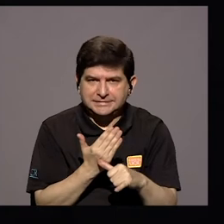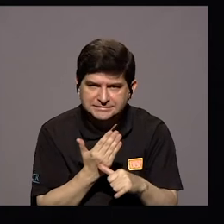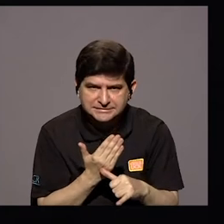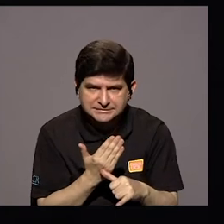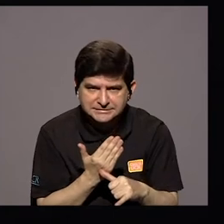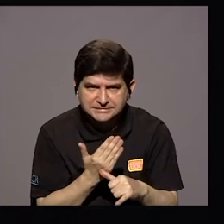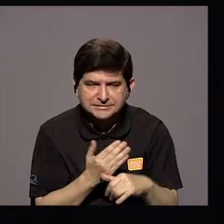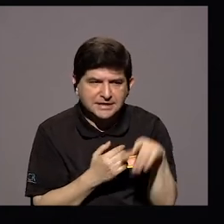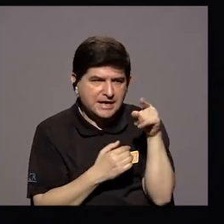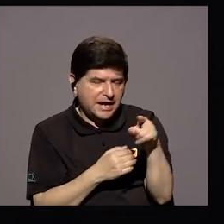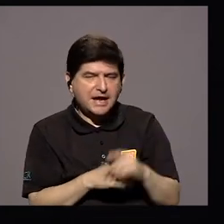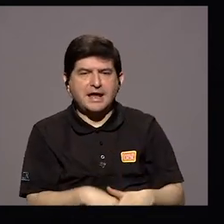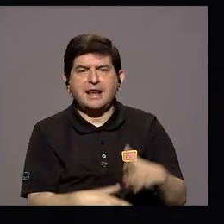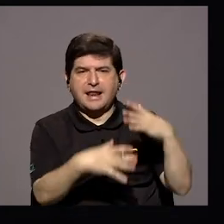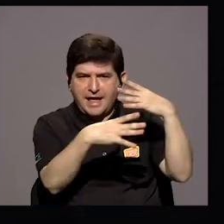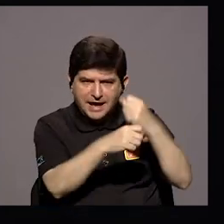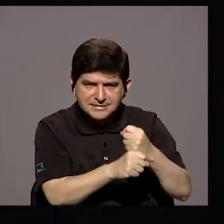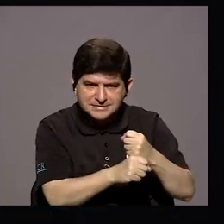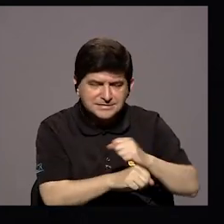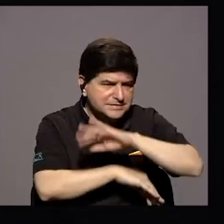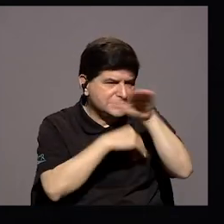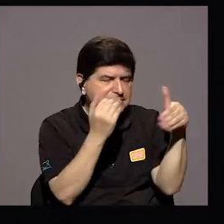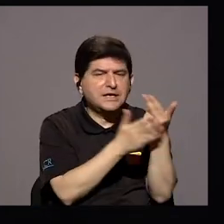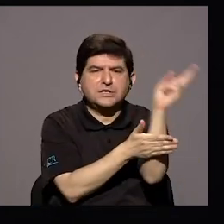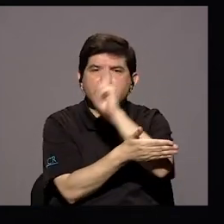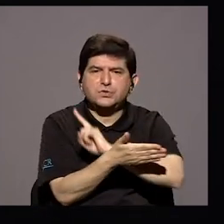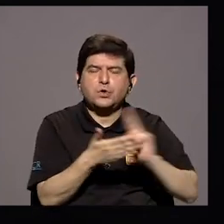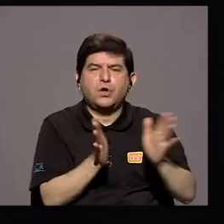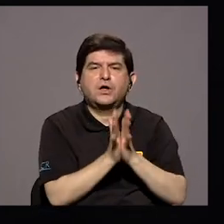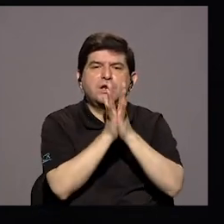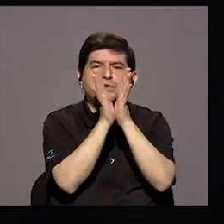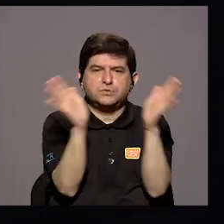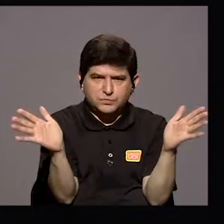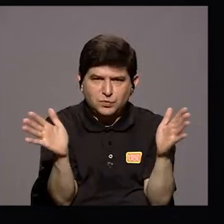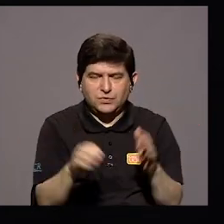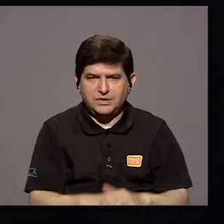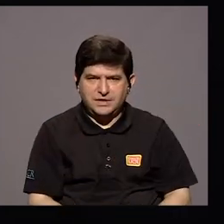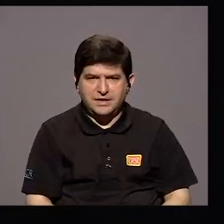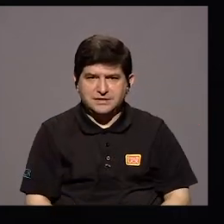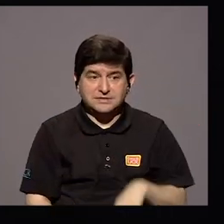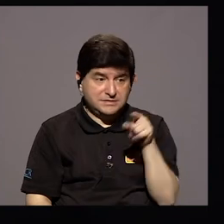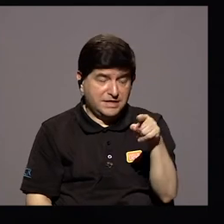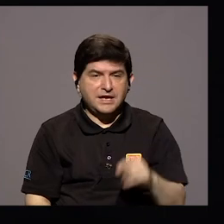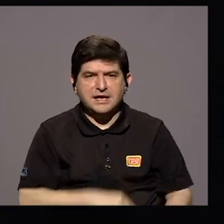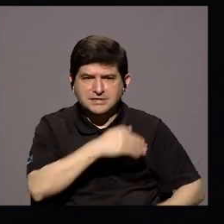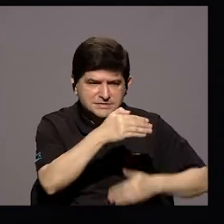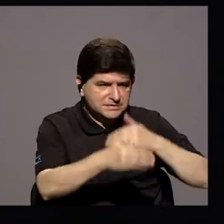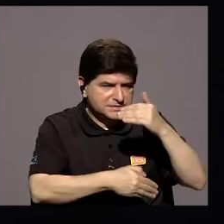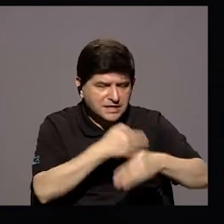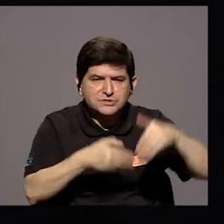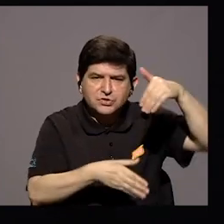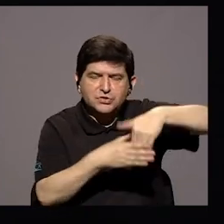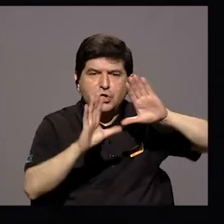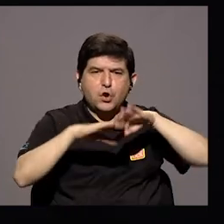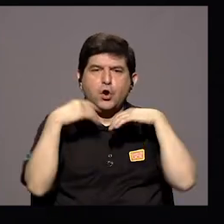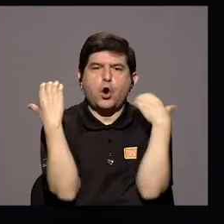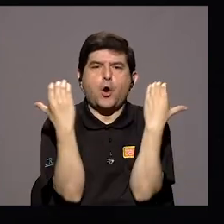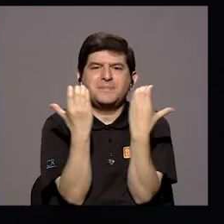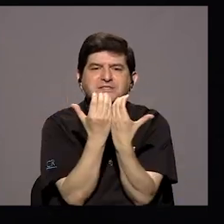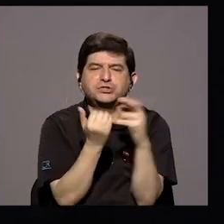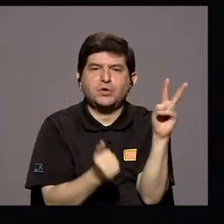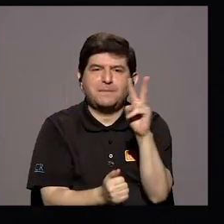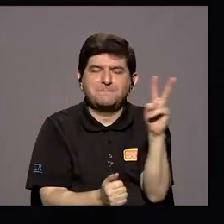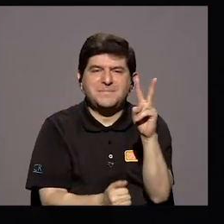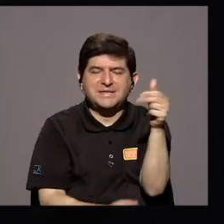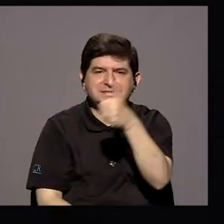Llevando A Cabo Entre Todas Las Universidades Públicas Y Que Se Gestiona En El Seno De La Comisión De Vicerectores De